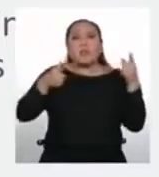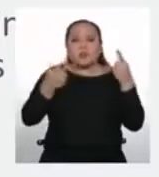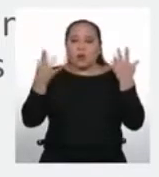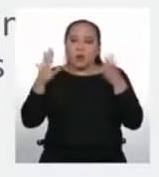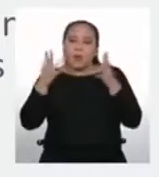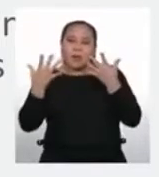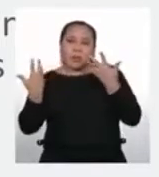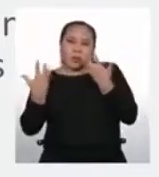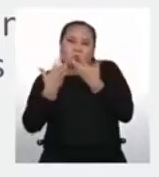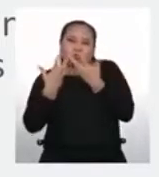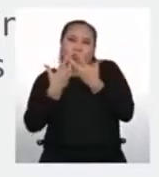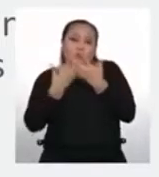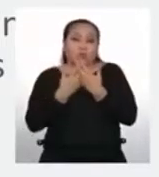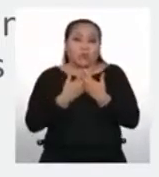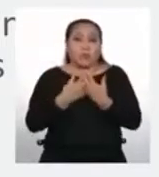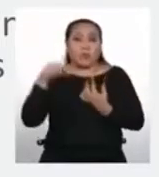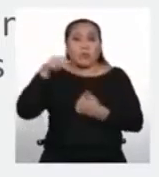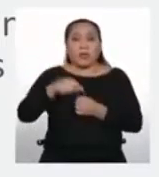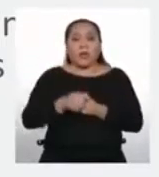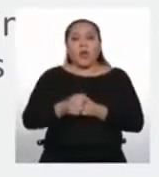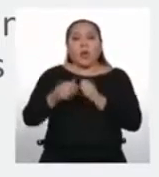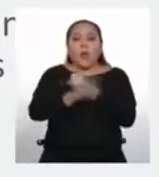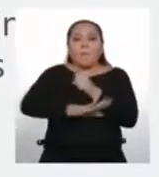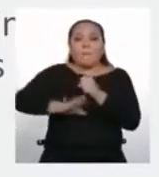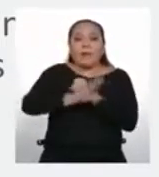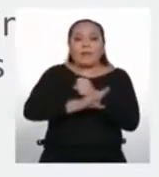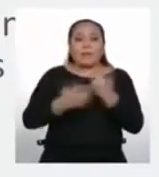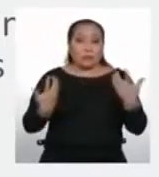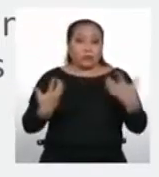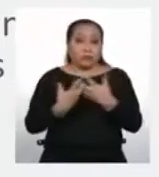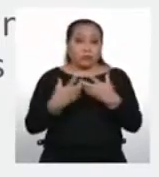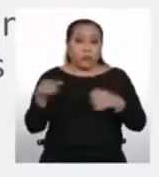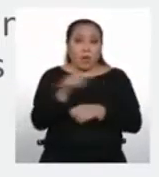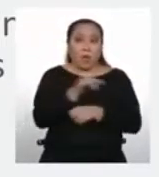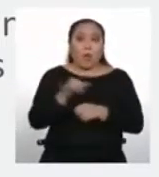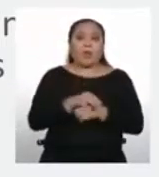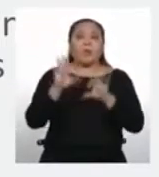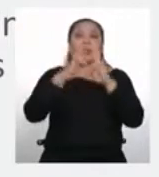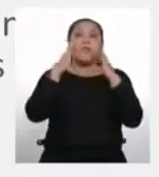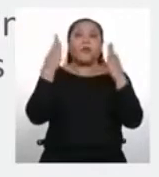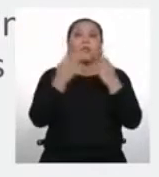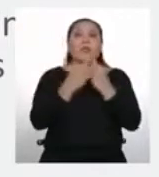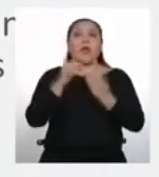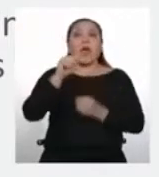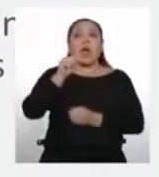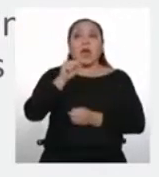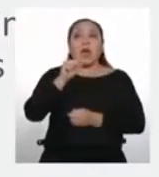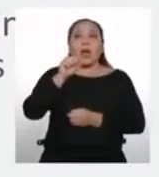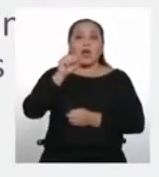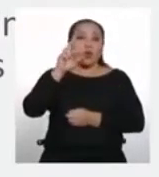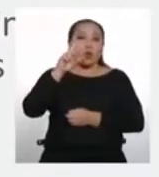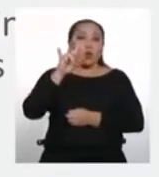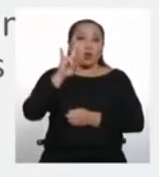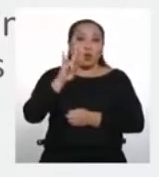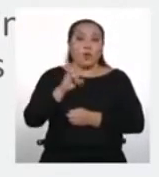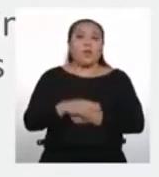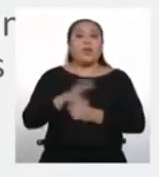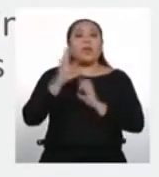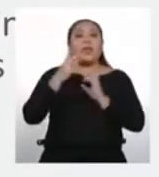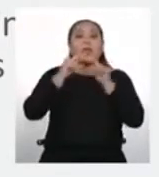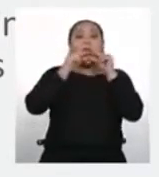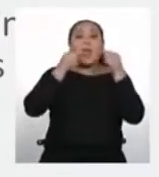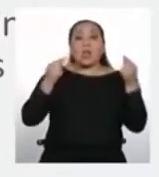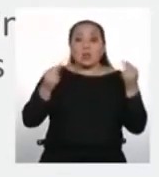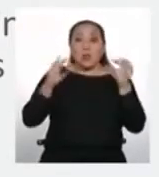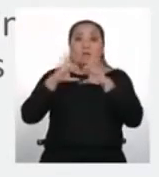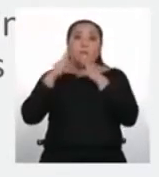entre sí. Es decir, que tienen un origen común. Estas familias son el Aru y el Quechua, que son familias